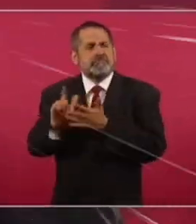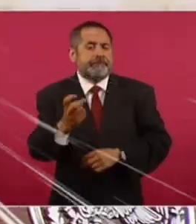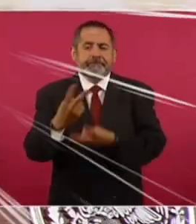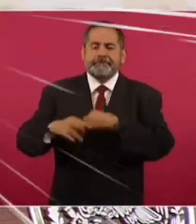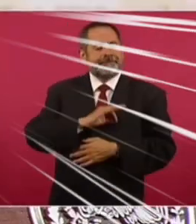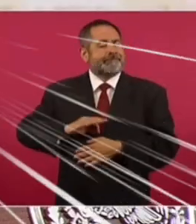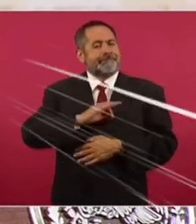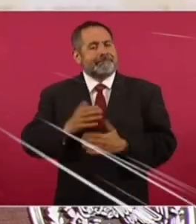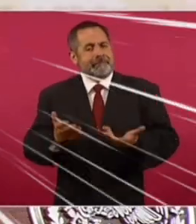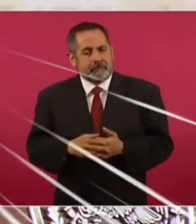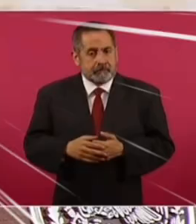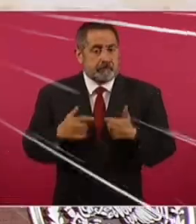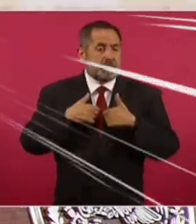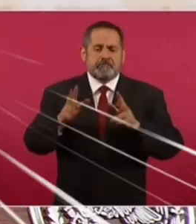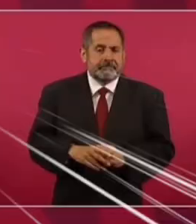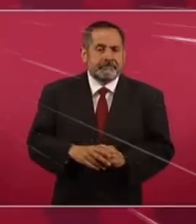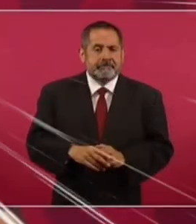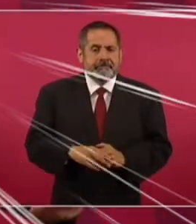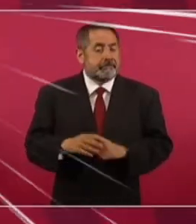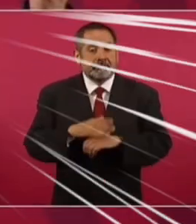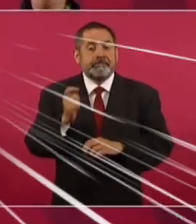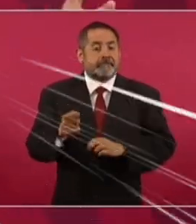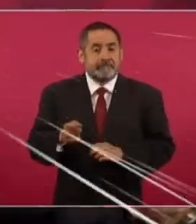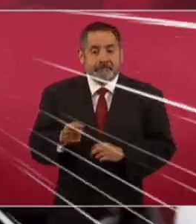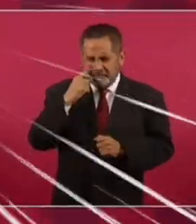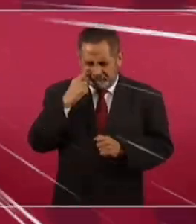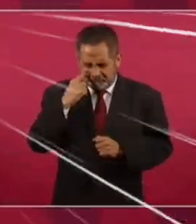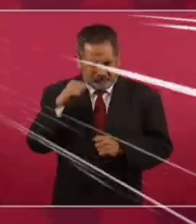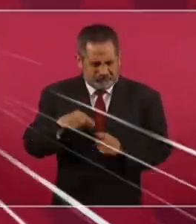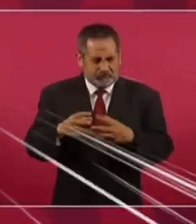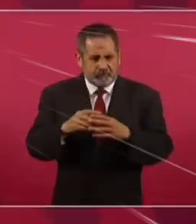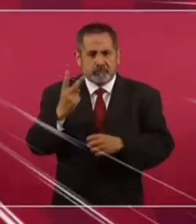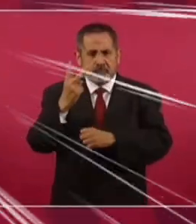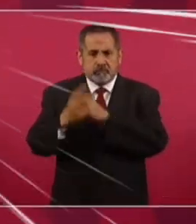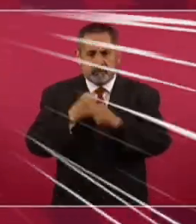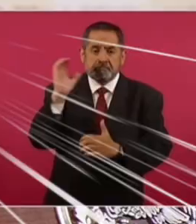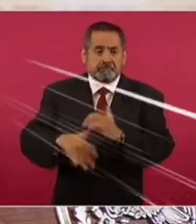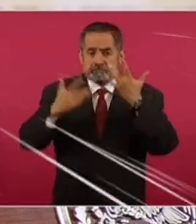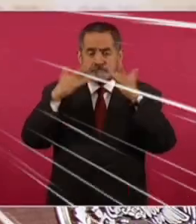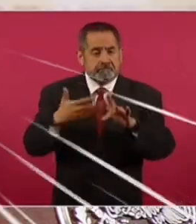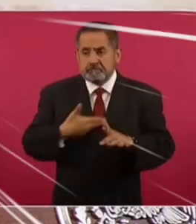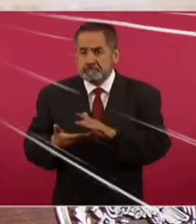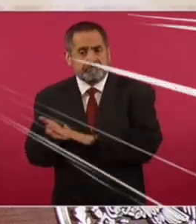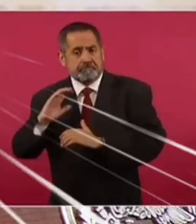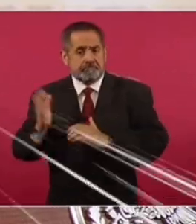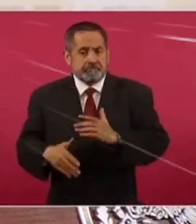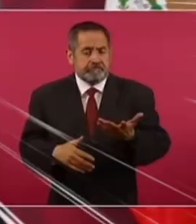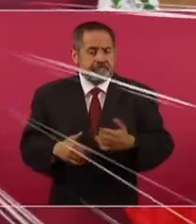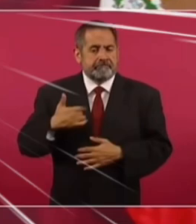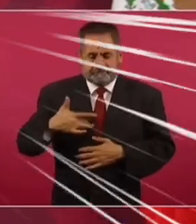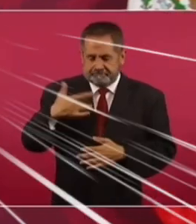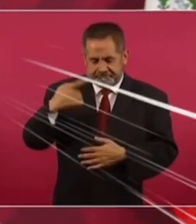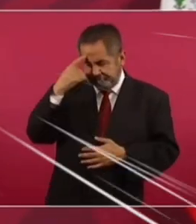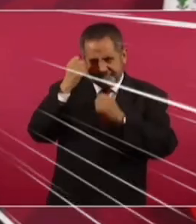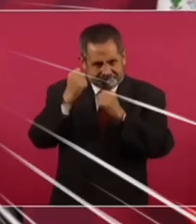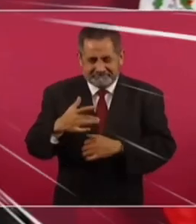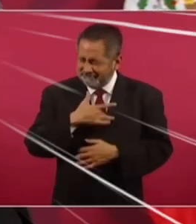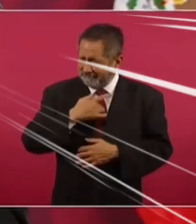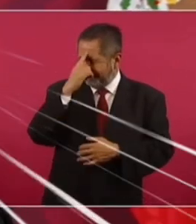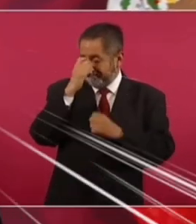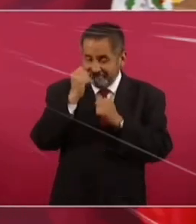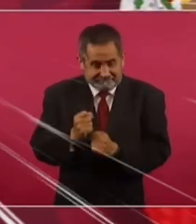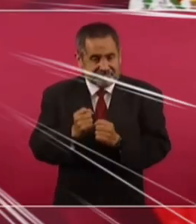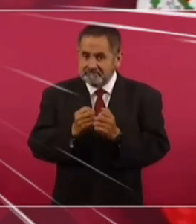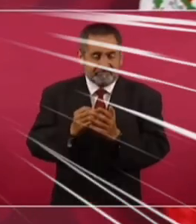el prójimo. Entonces, yo ya me estoy preparando, porque me quedan dos años, cuatro meses, y tengo la convicción, la firme